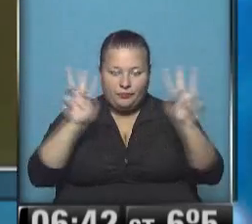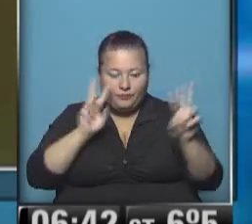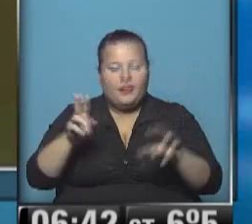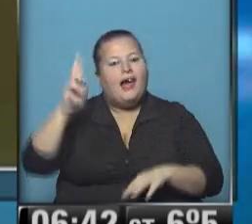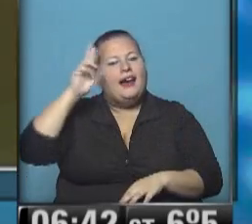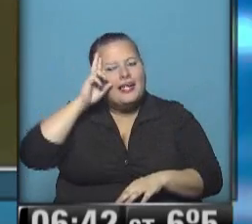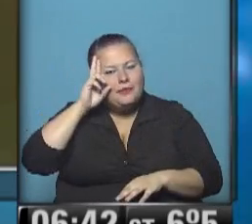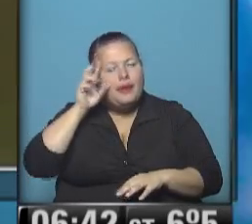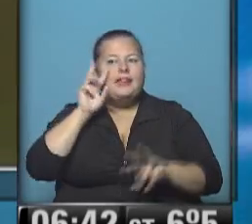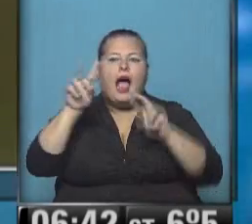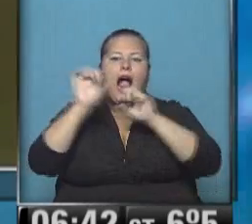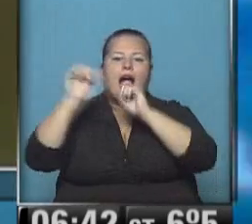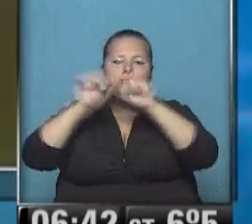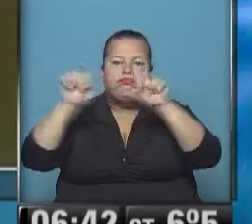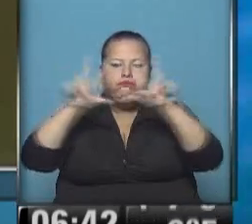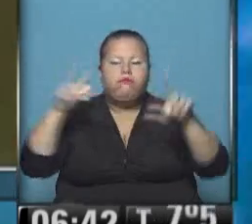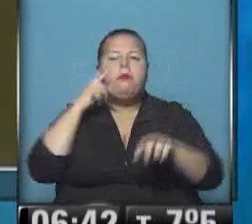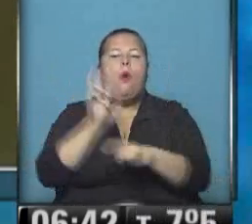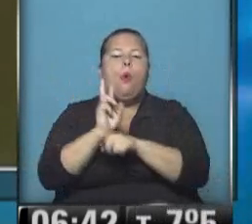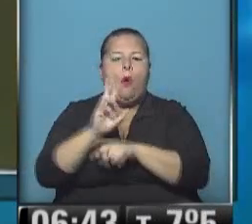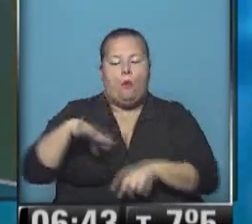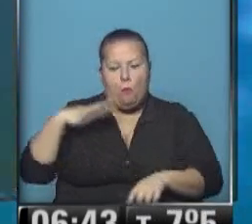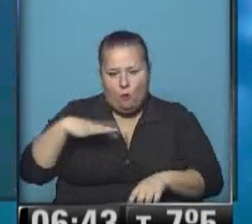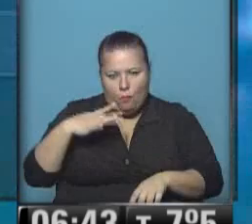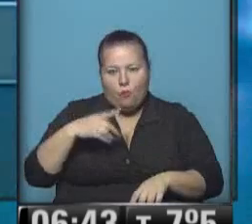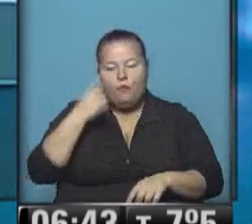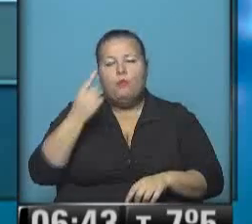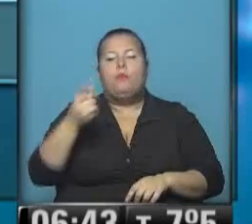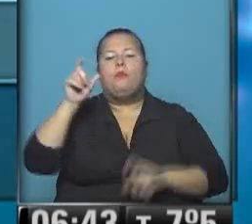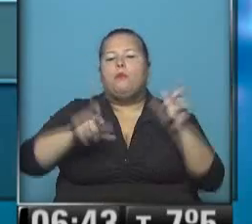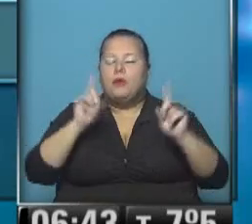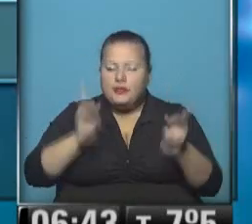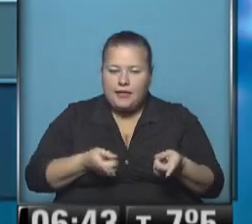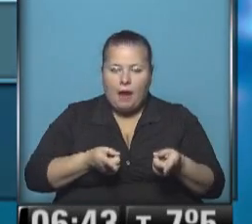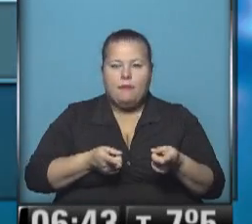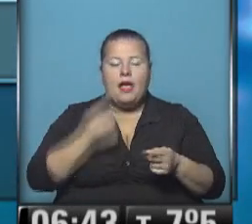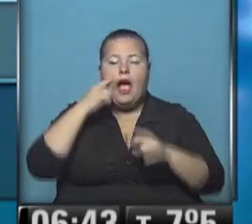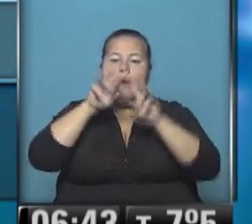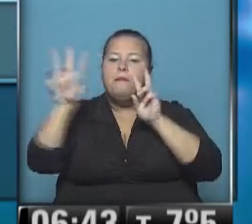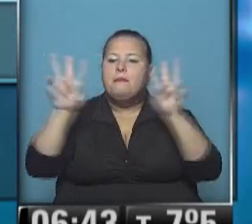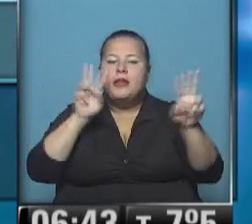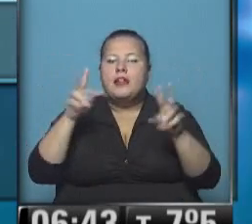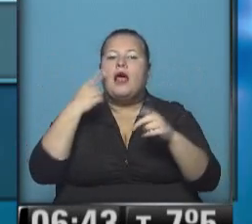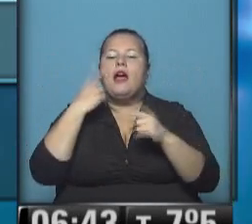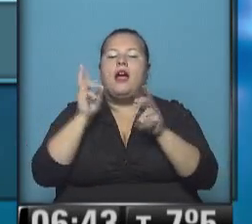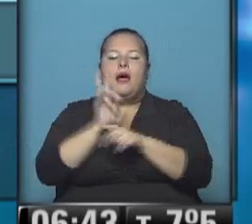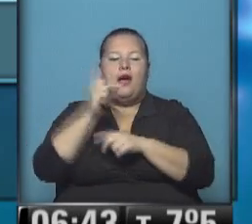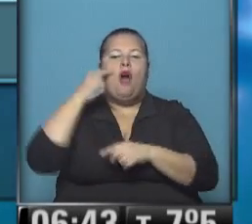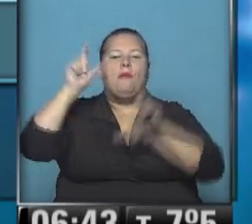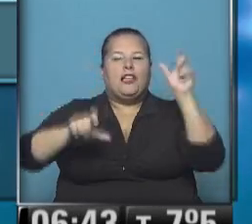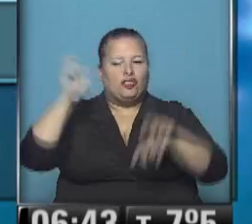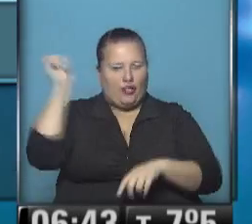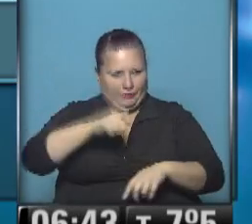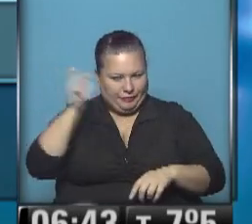respete el señalamiento preventivo provisorio, como también las señales de banderilleros.